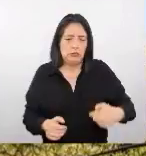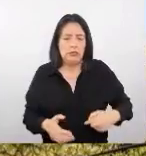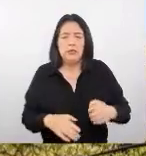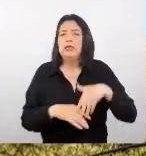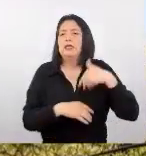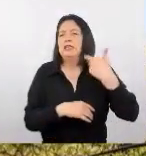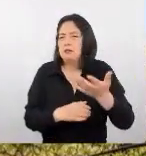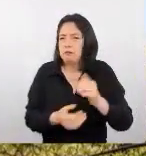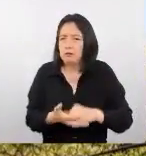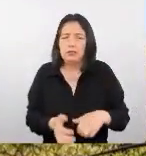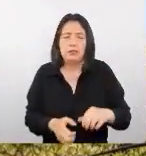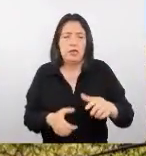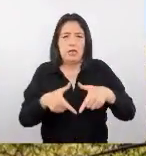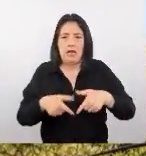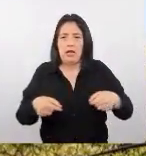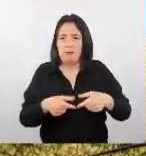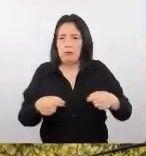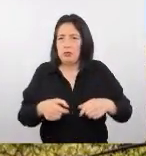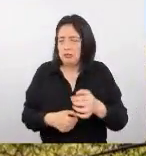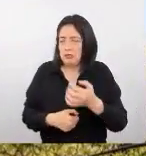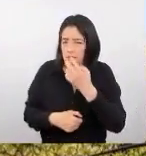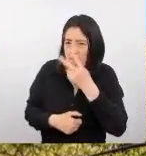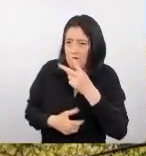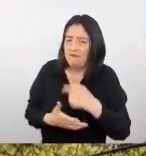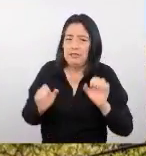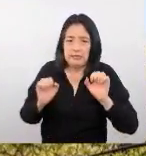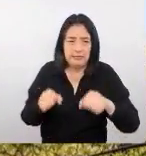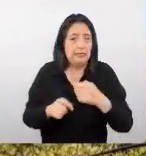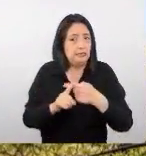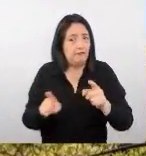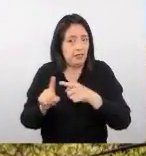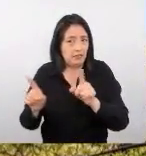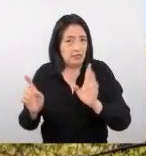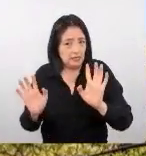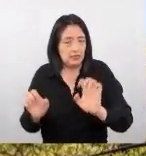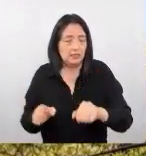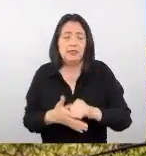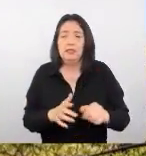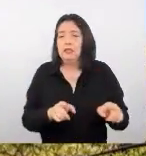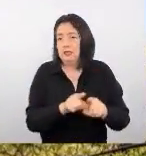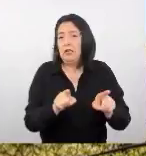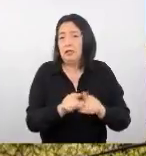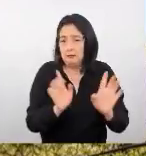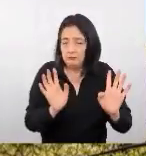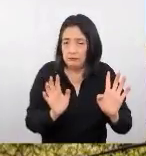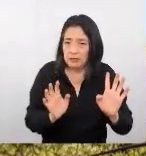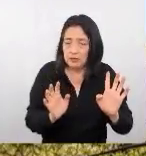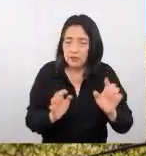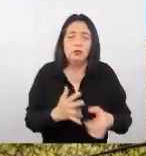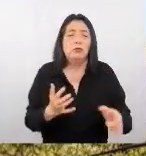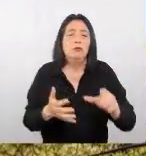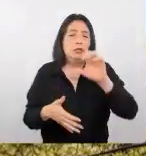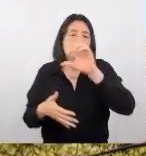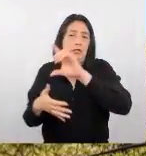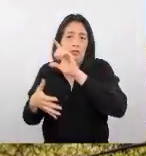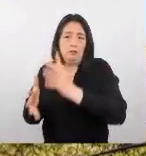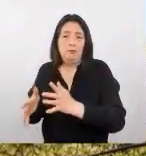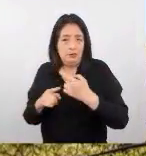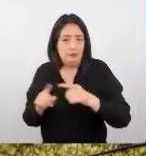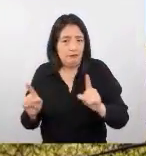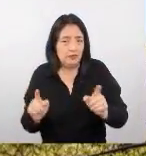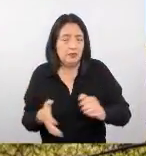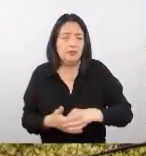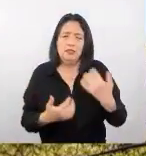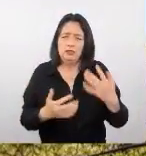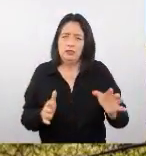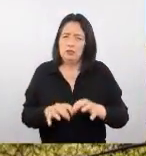presentar el mercado japonés y vamos a ver que son muy distintos entre sí y también muy distintos con el latinoamericano. Entonces, es importante